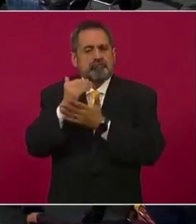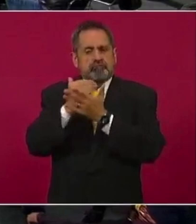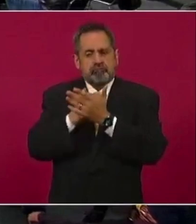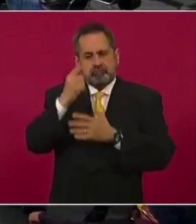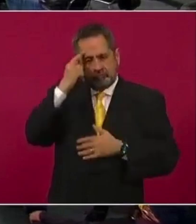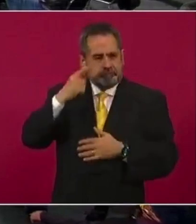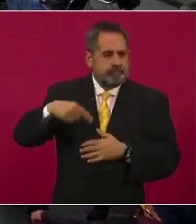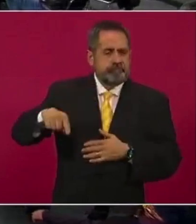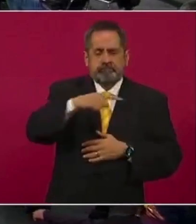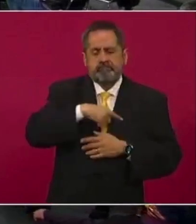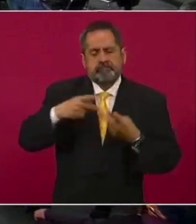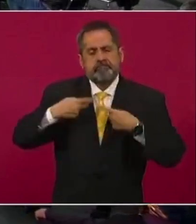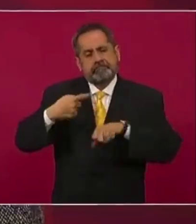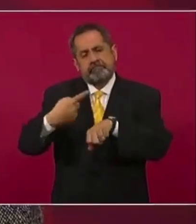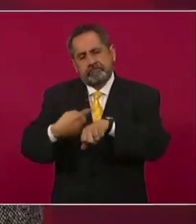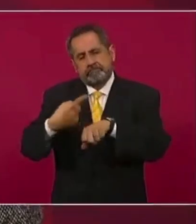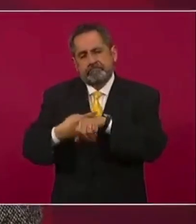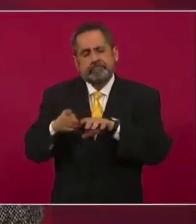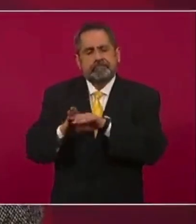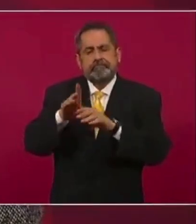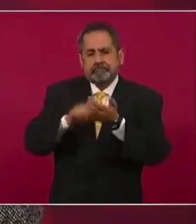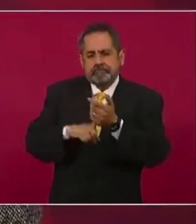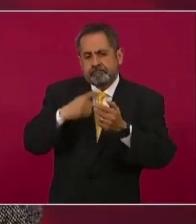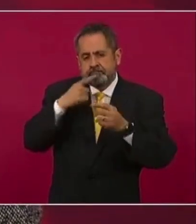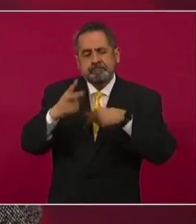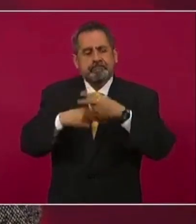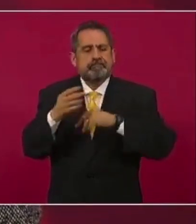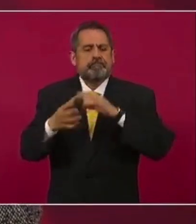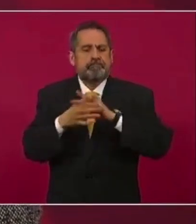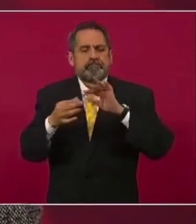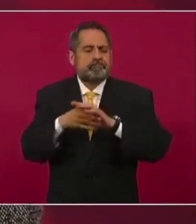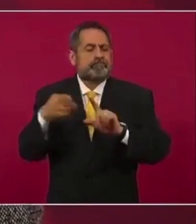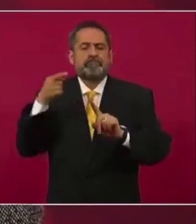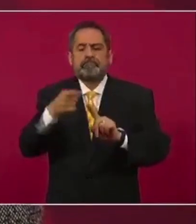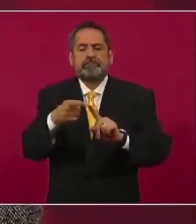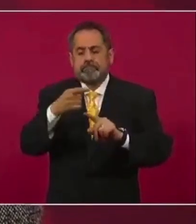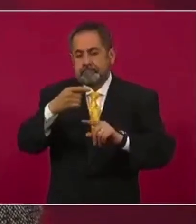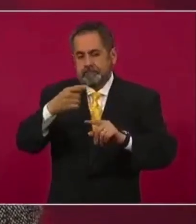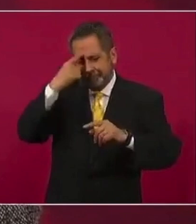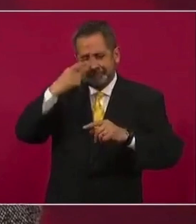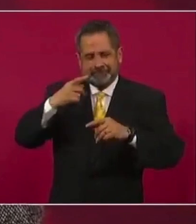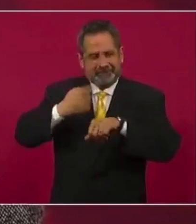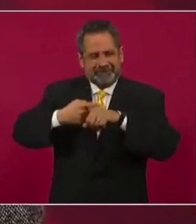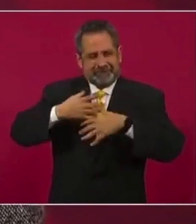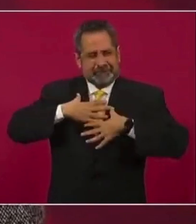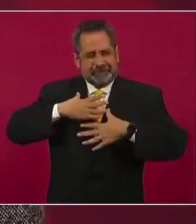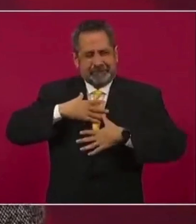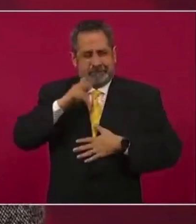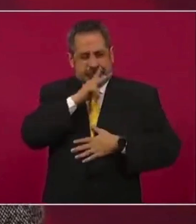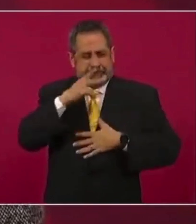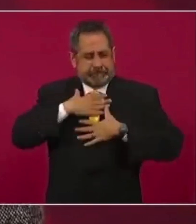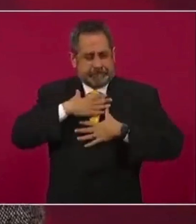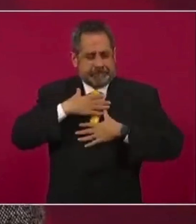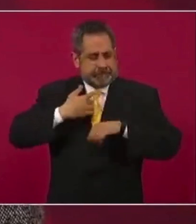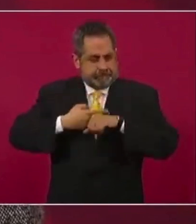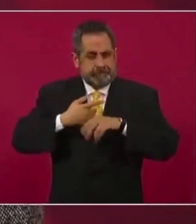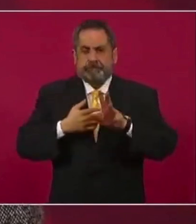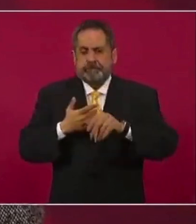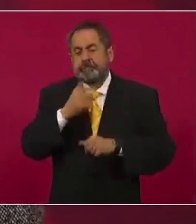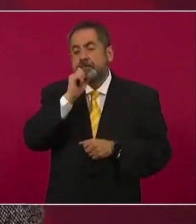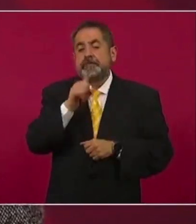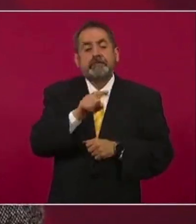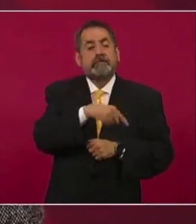los casos de enfermedades respiratorias, lo voy a señalar como tal, y que desde luego también las otras se